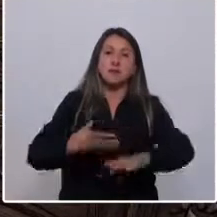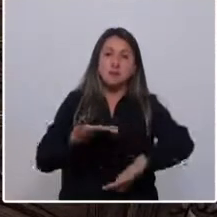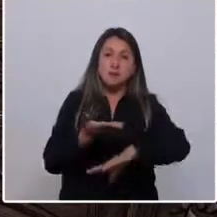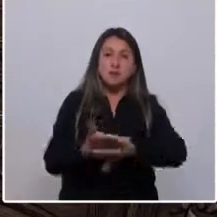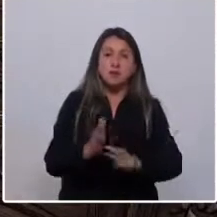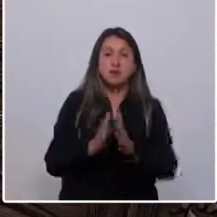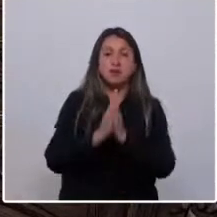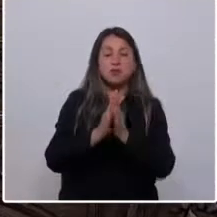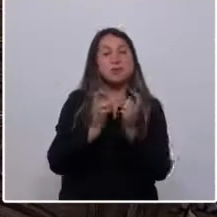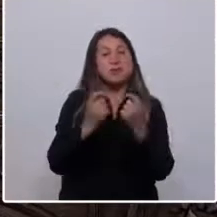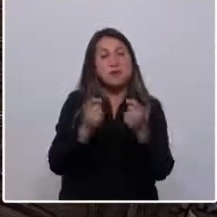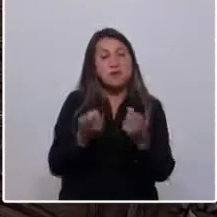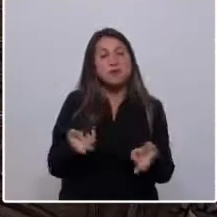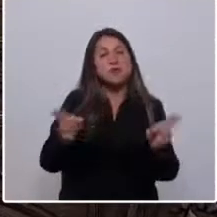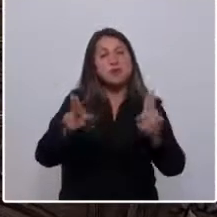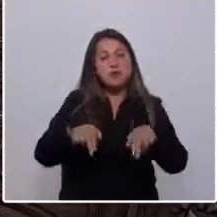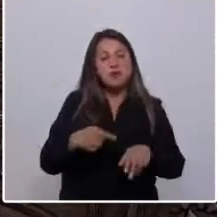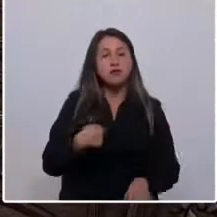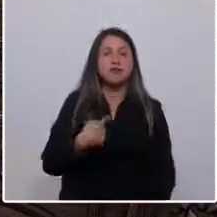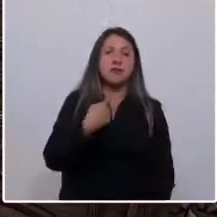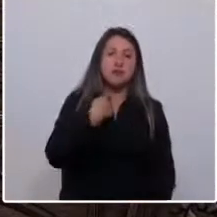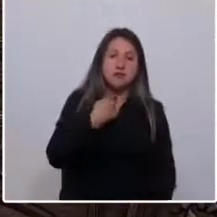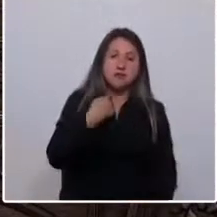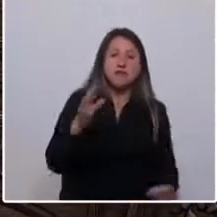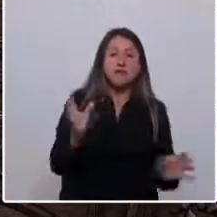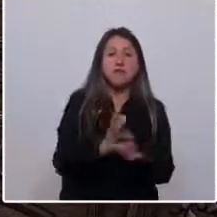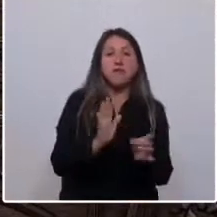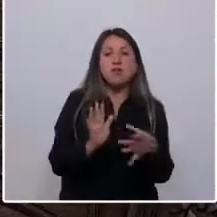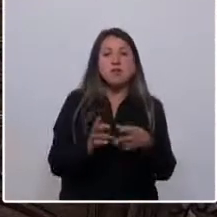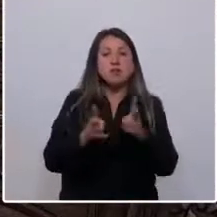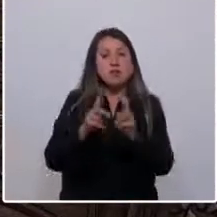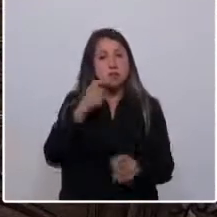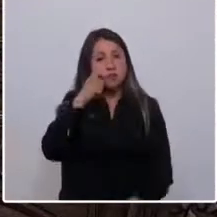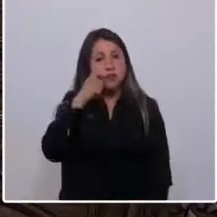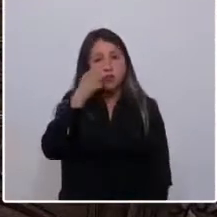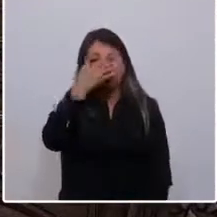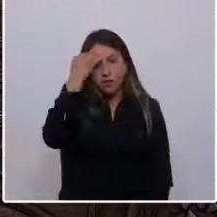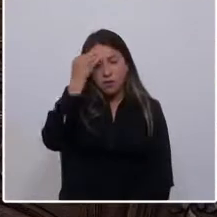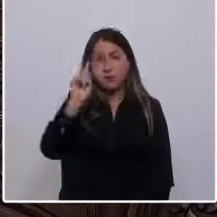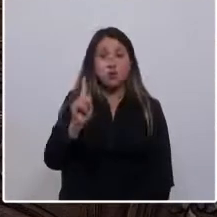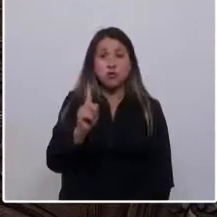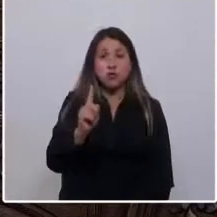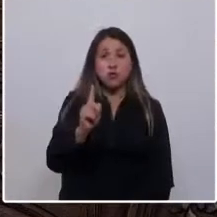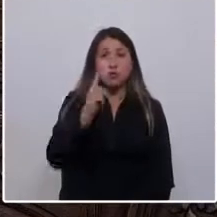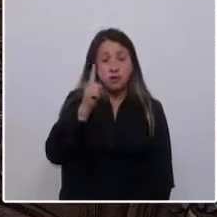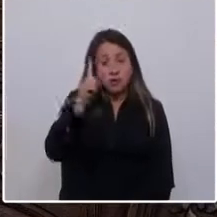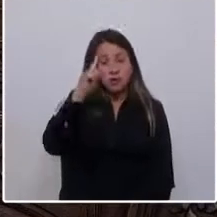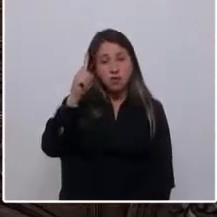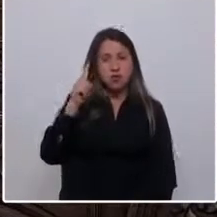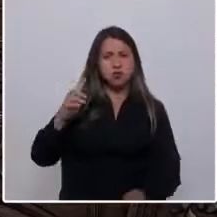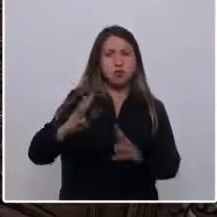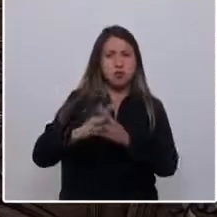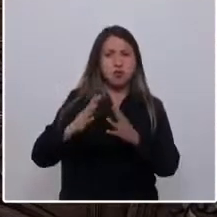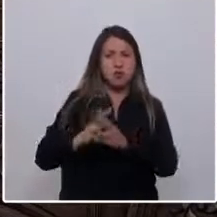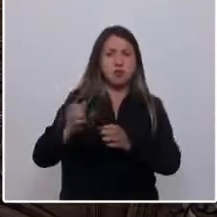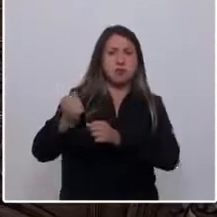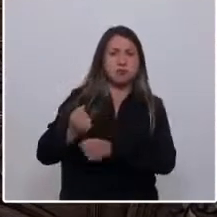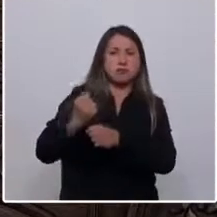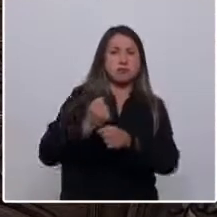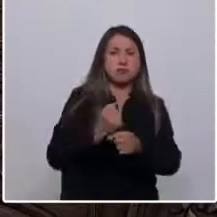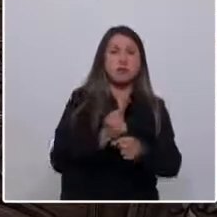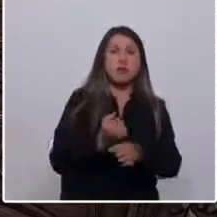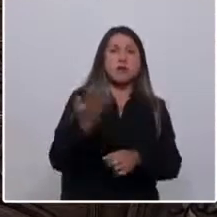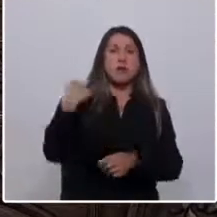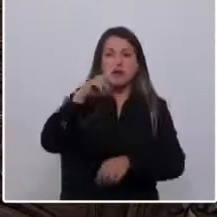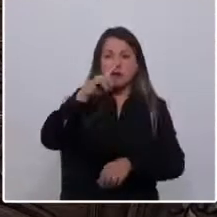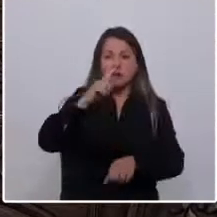tratemos de reconciliar a las víctimas de las violaciones a los derechos humanos, pero no olvidemos a los soldados y concriptos que sirvieron en una época en nuestro